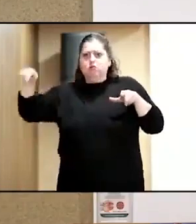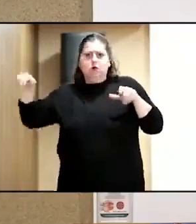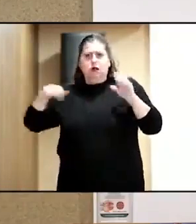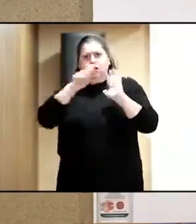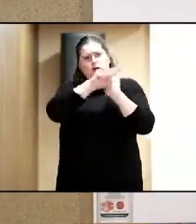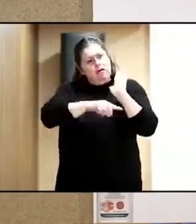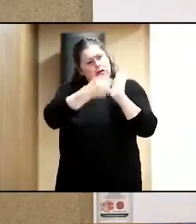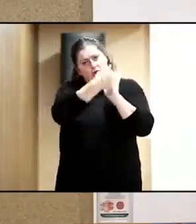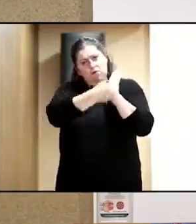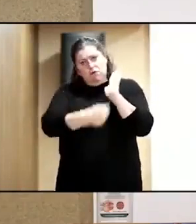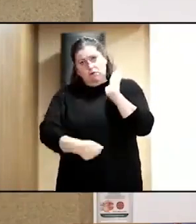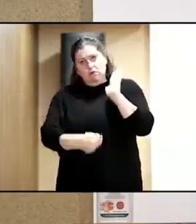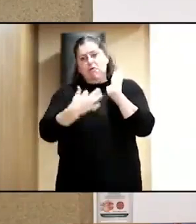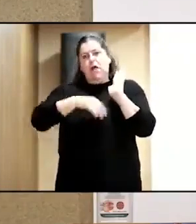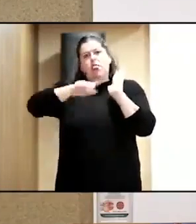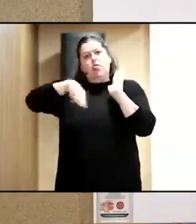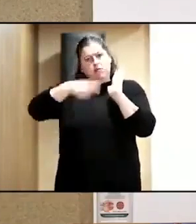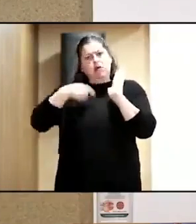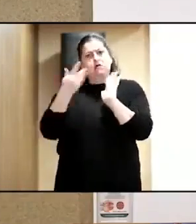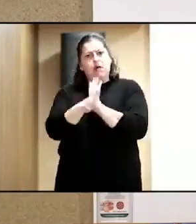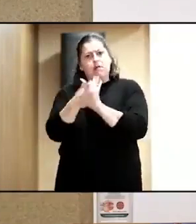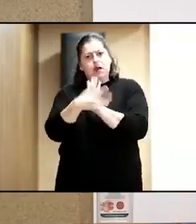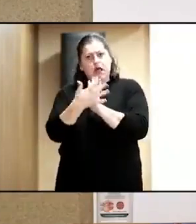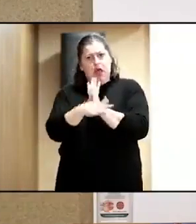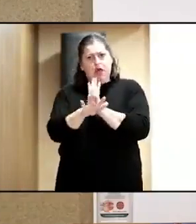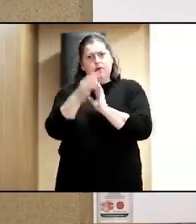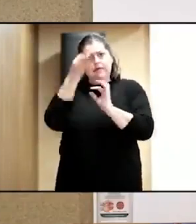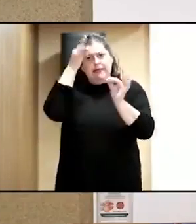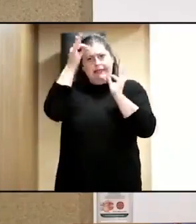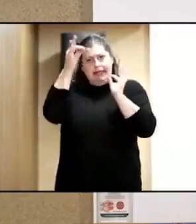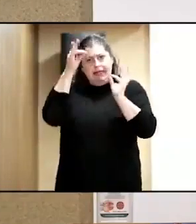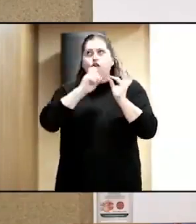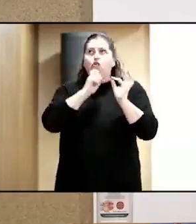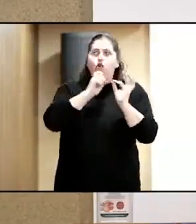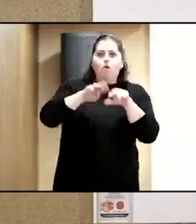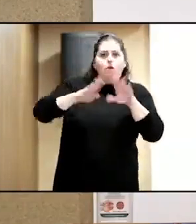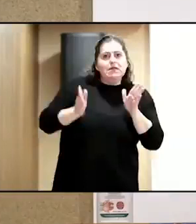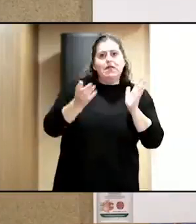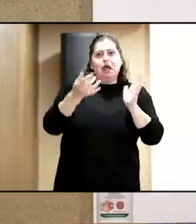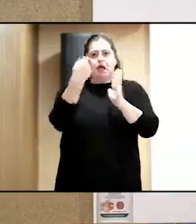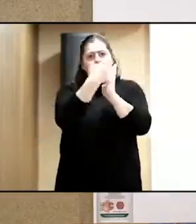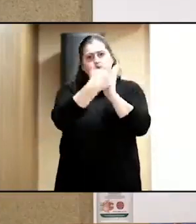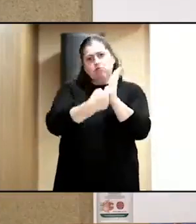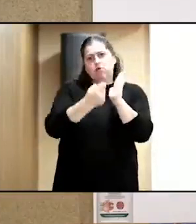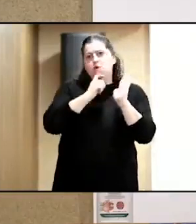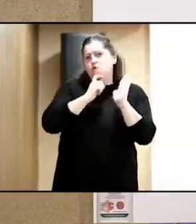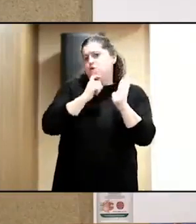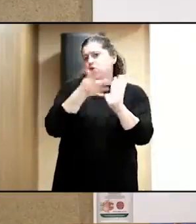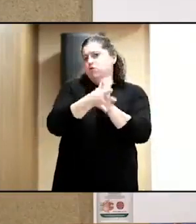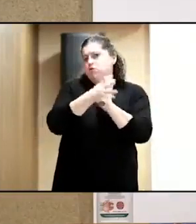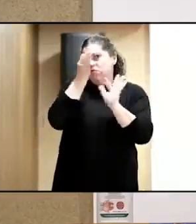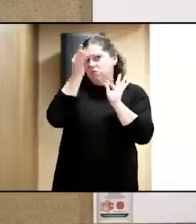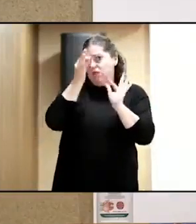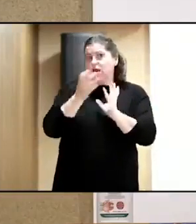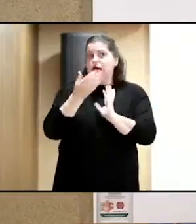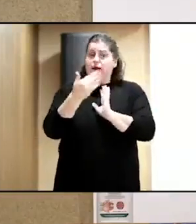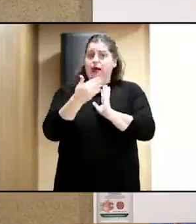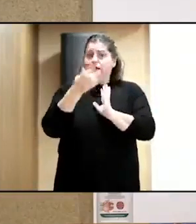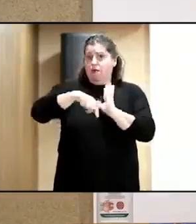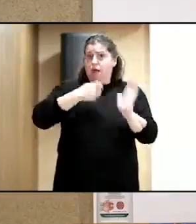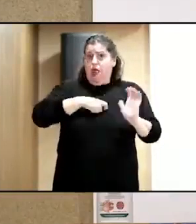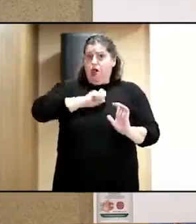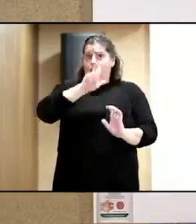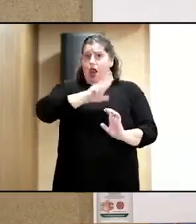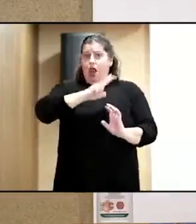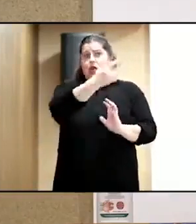un poco a explicaros cómo van a ser y en qué va a consistir y demás. Así que, muchas gracias a ellos también por el